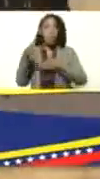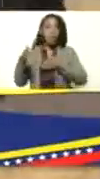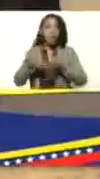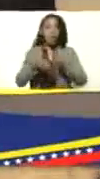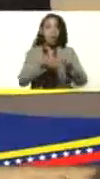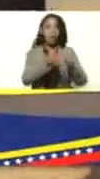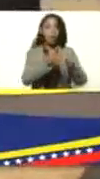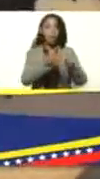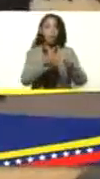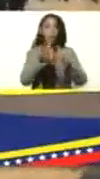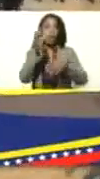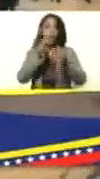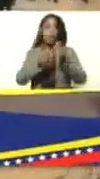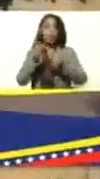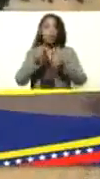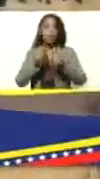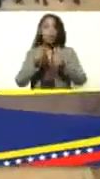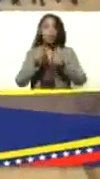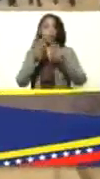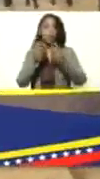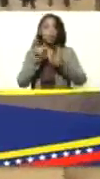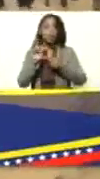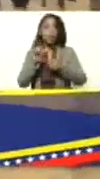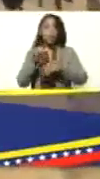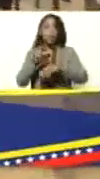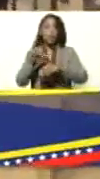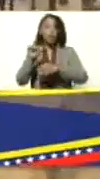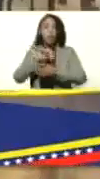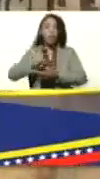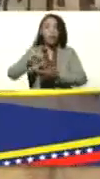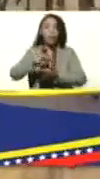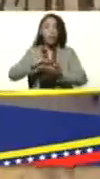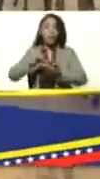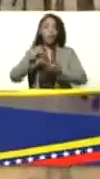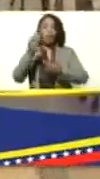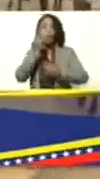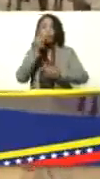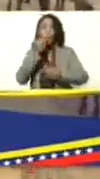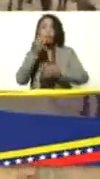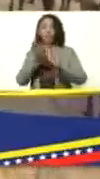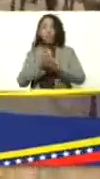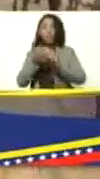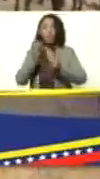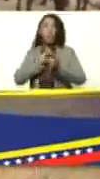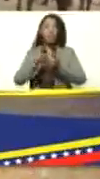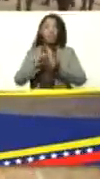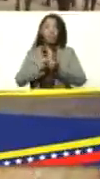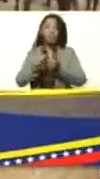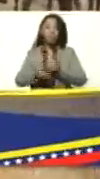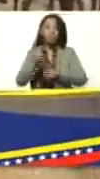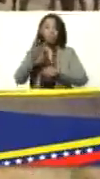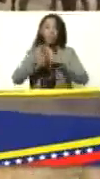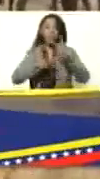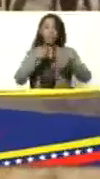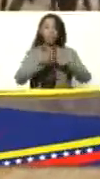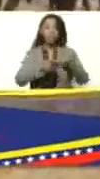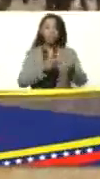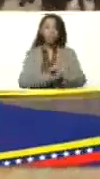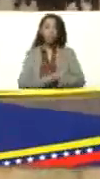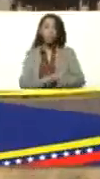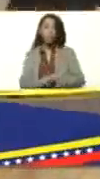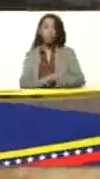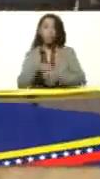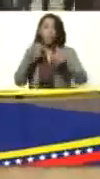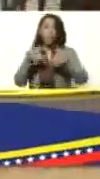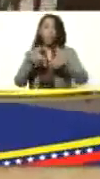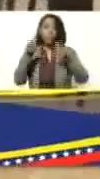excelente calidad en leche con índices de grasa y proteína. Excelente para producción de quesos artesanales. Aquí estamos en el área